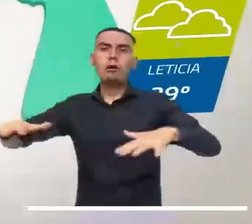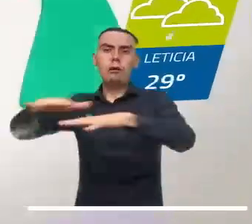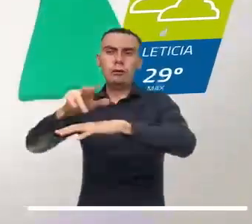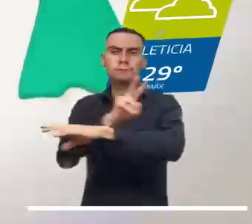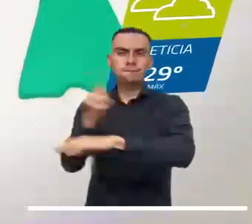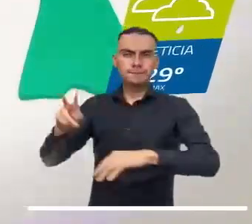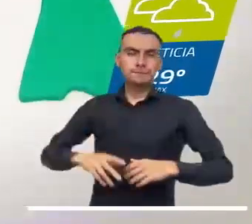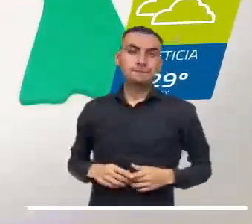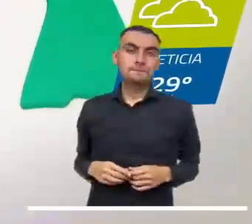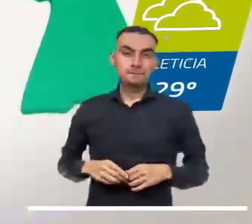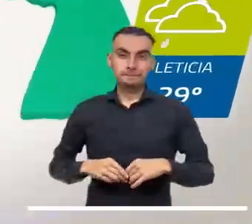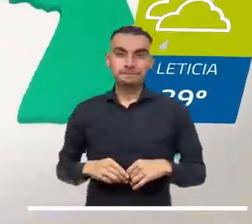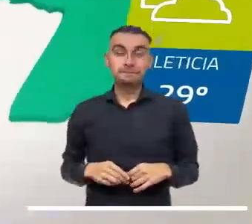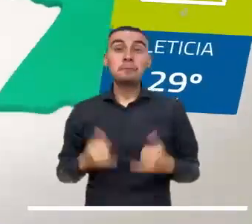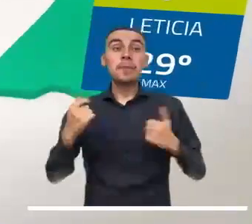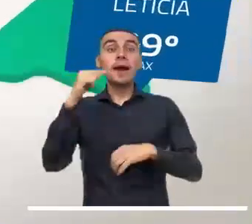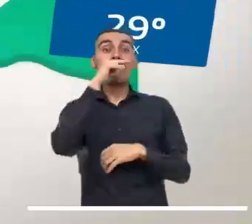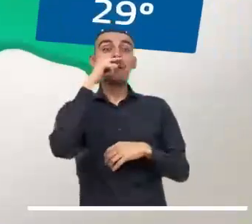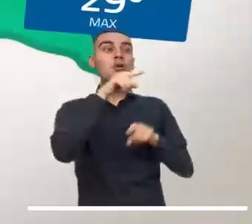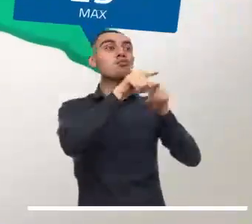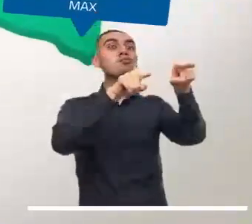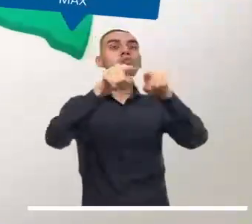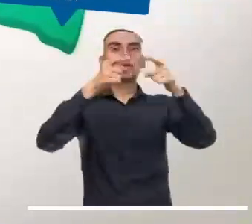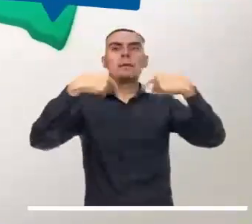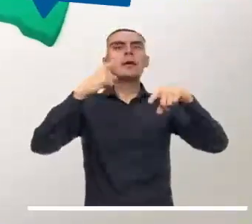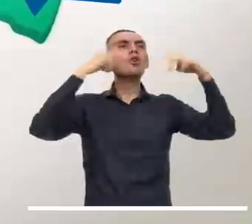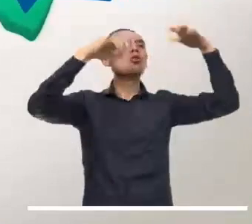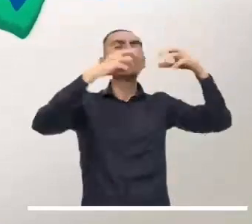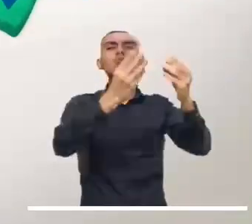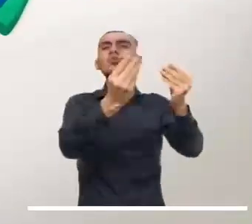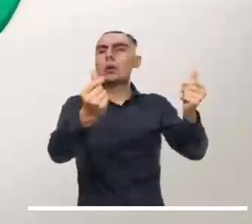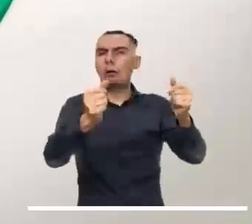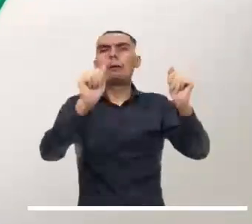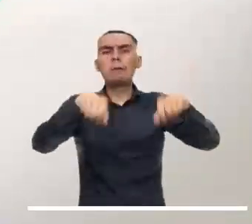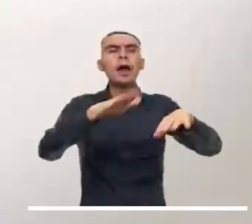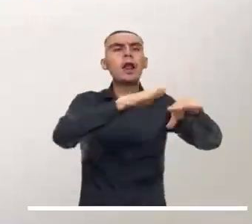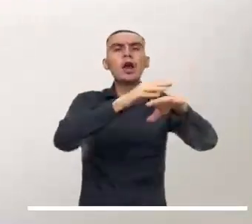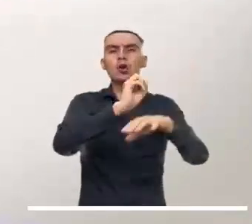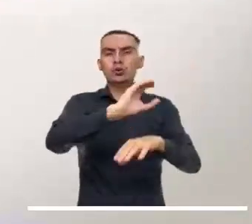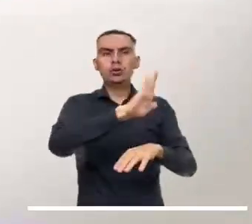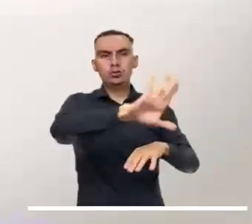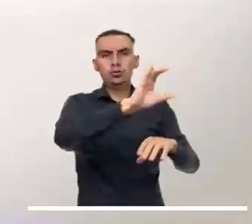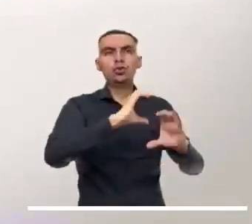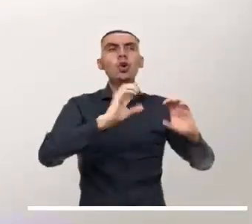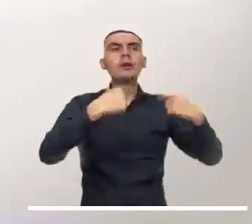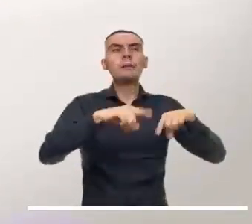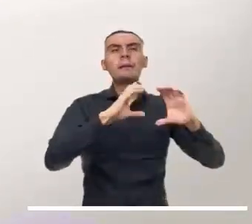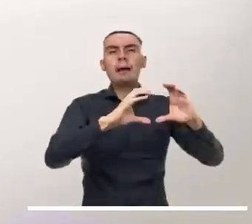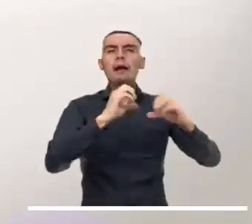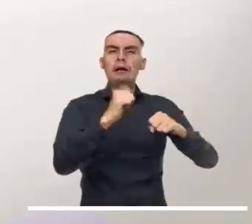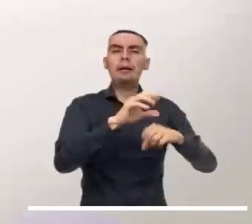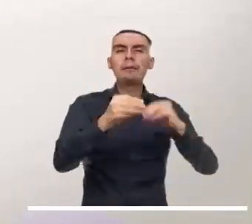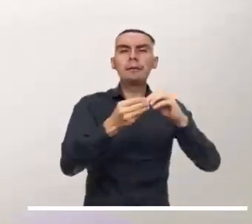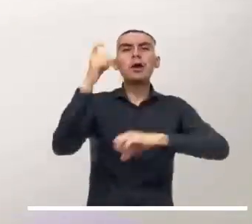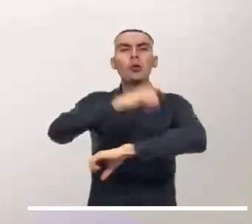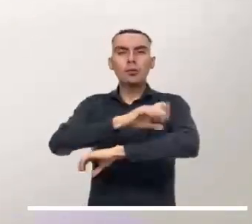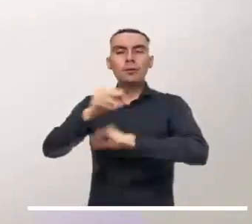Seguimos con la Amazonía, que presentará cielo gris y lluvias en Caquetá, Guaynía, Amazonas y Guaviare.